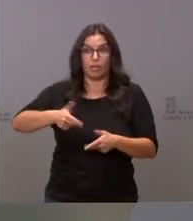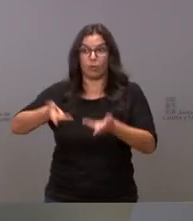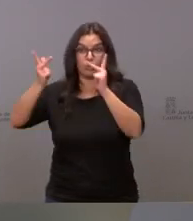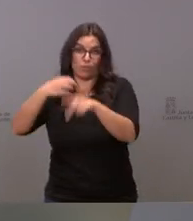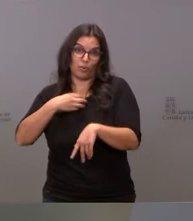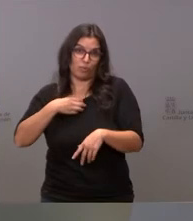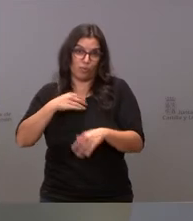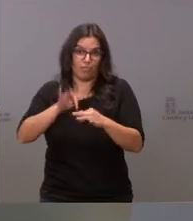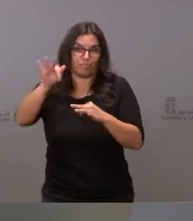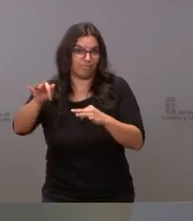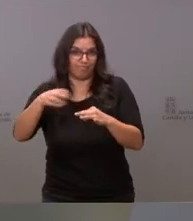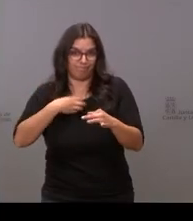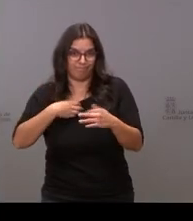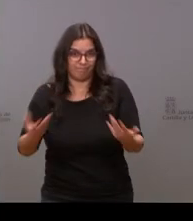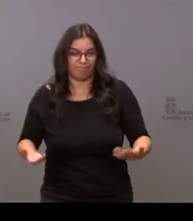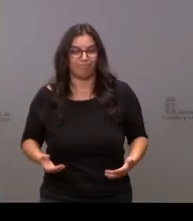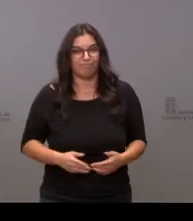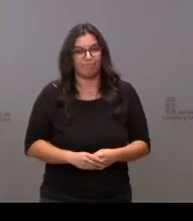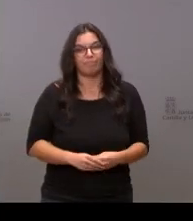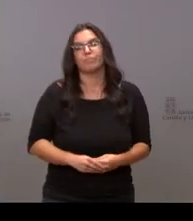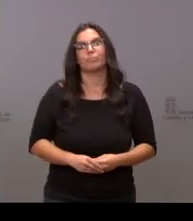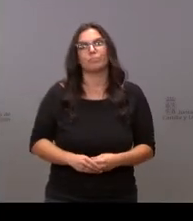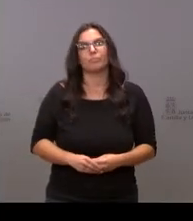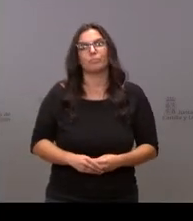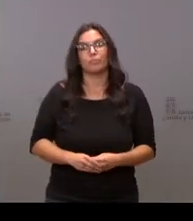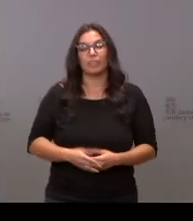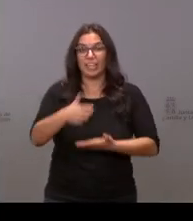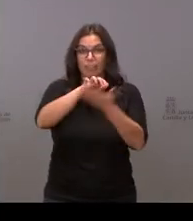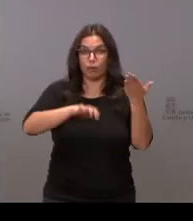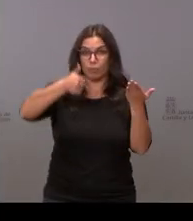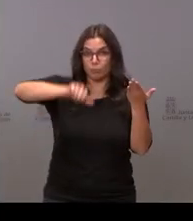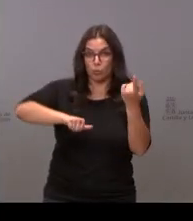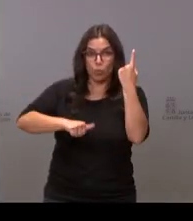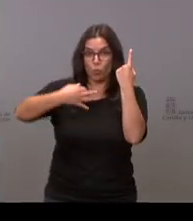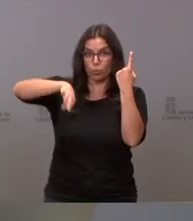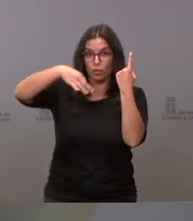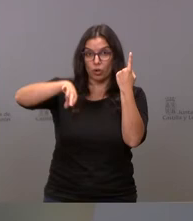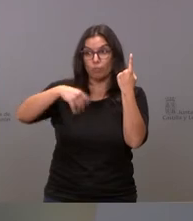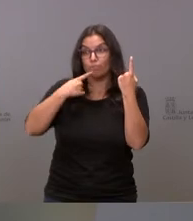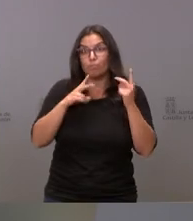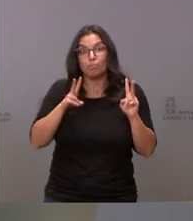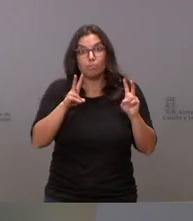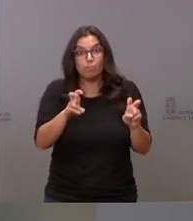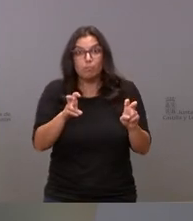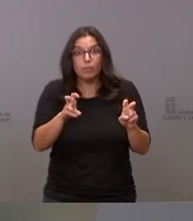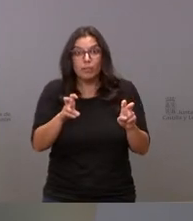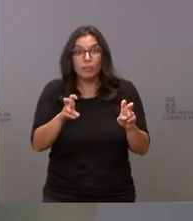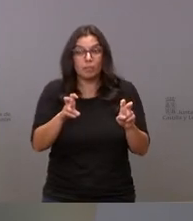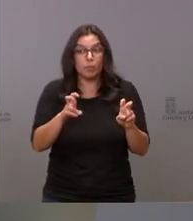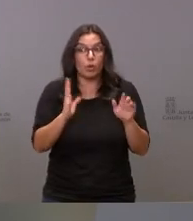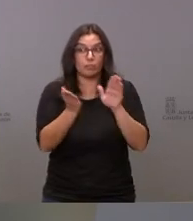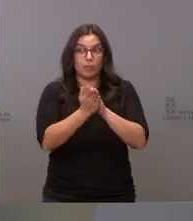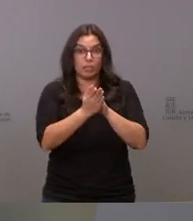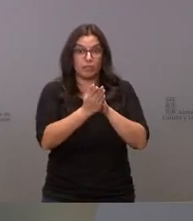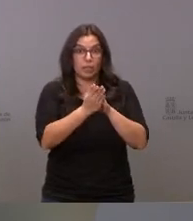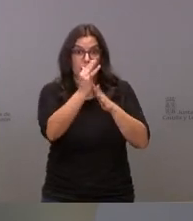correspondiente ambiental ¿es el único desfavorable de los que se han pedido? En principio lo que hay en el expediente el único impeditivo sería este